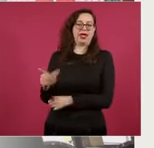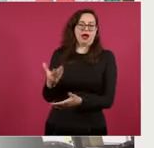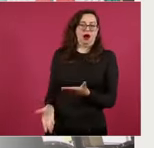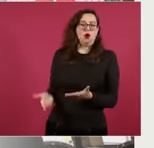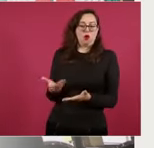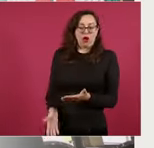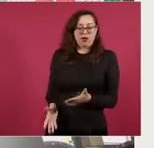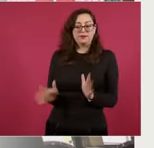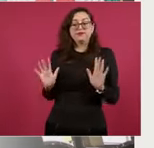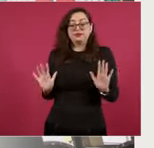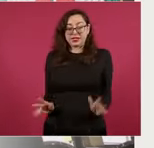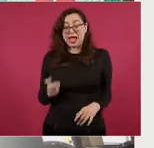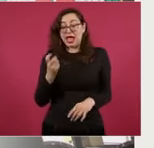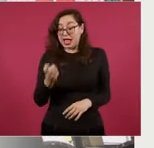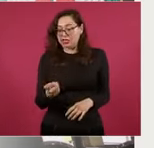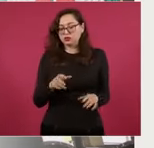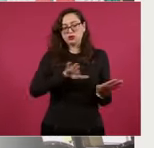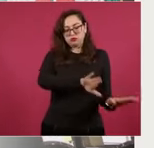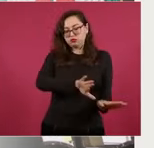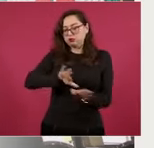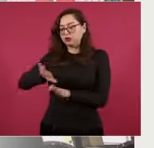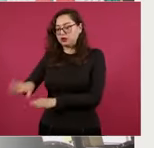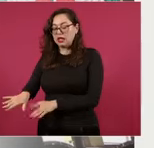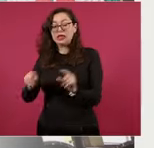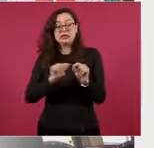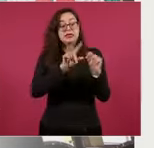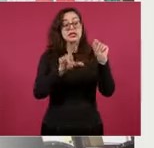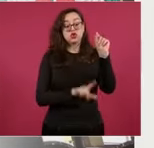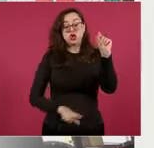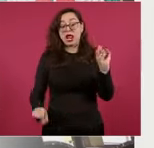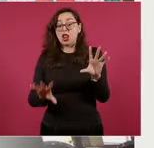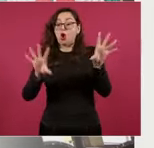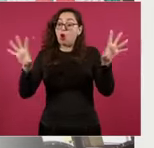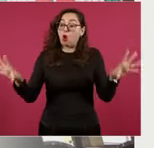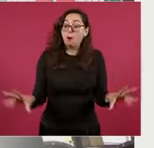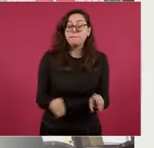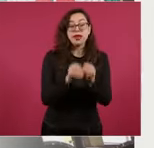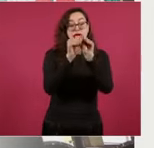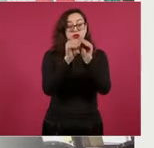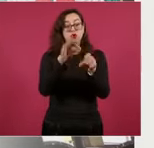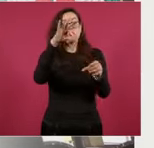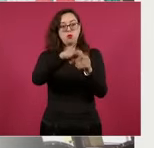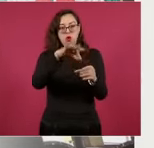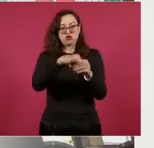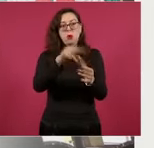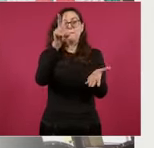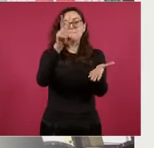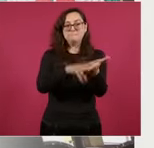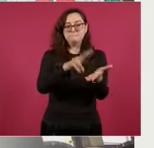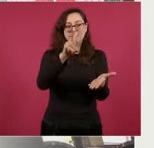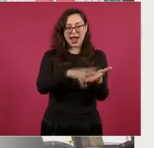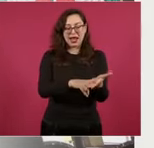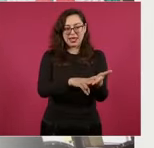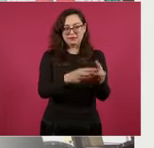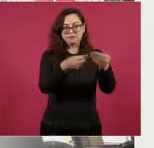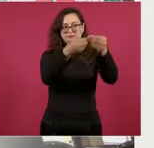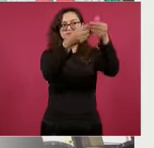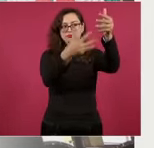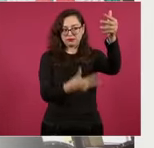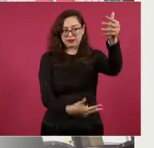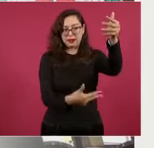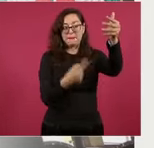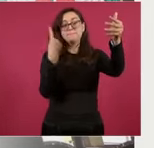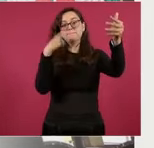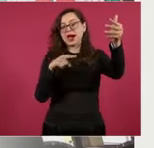Eso es para obtener la votación nacional emitida que es fundamental para la distribución de los plurinominales. Aquí